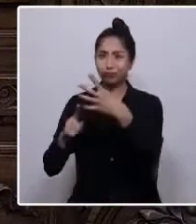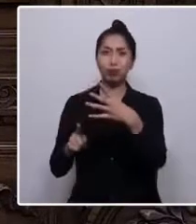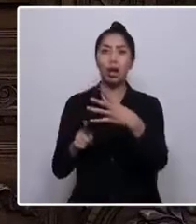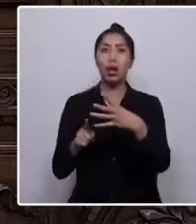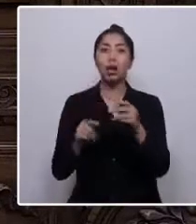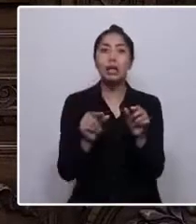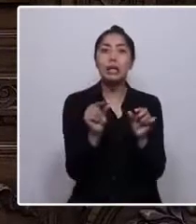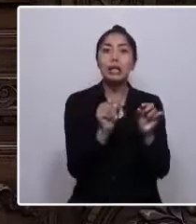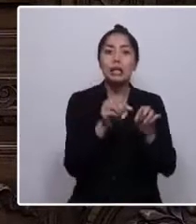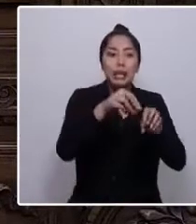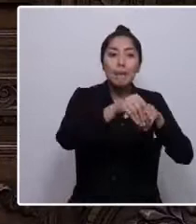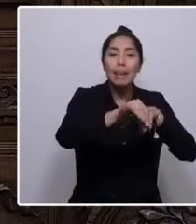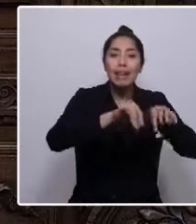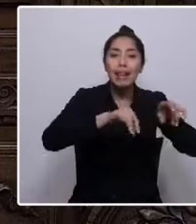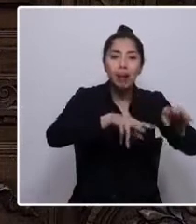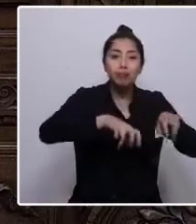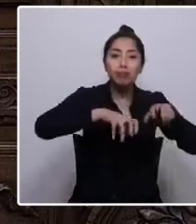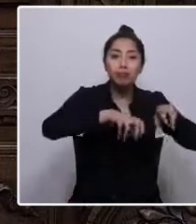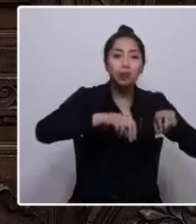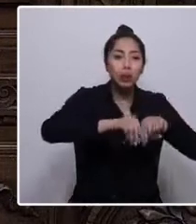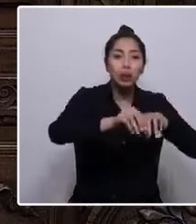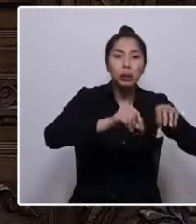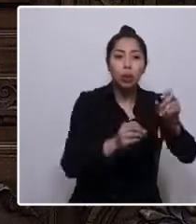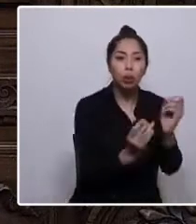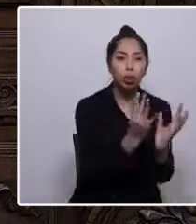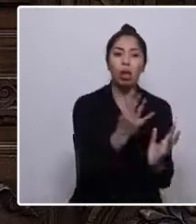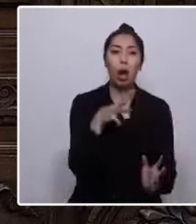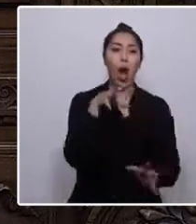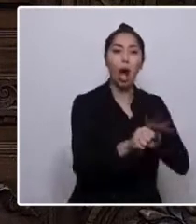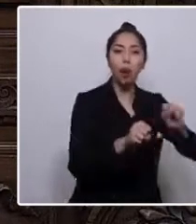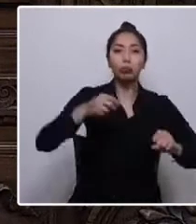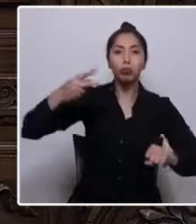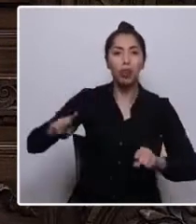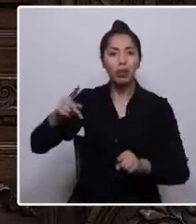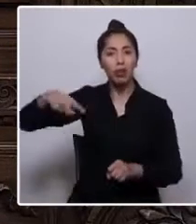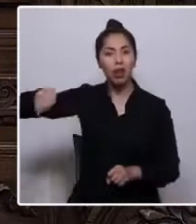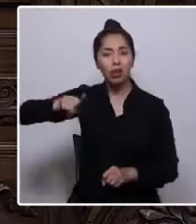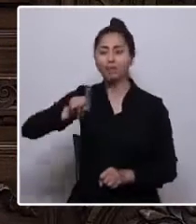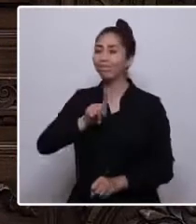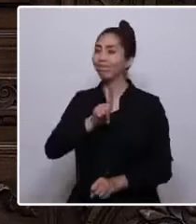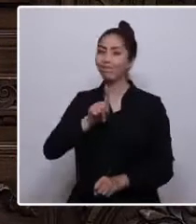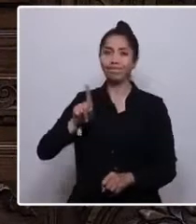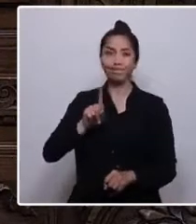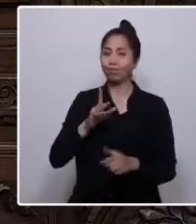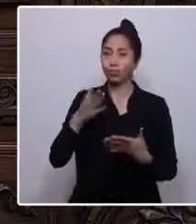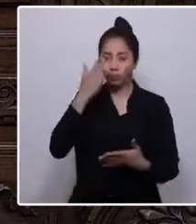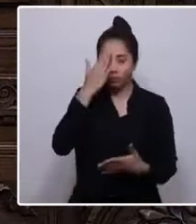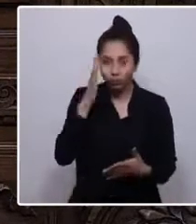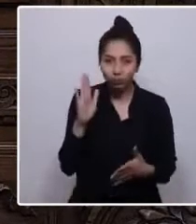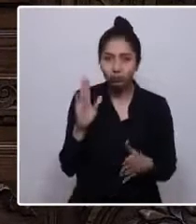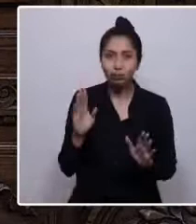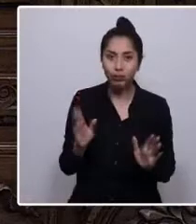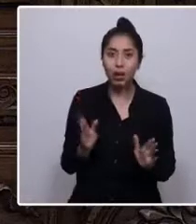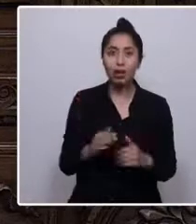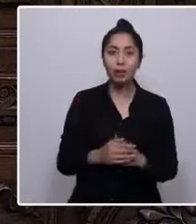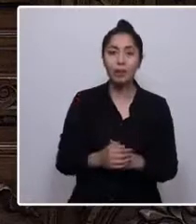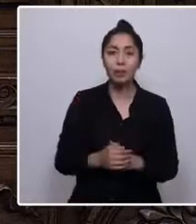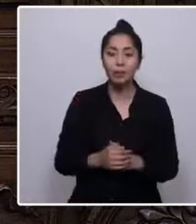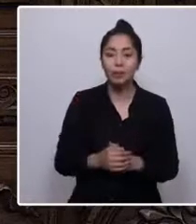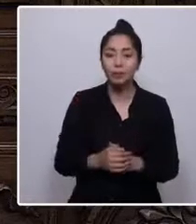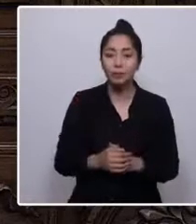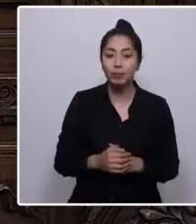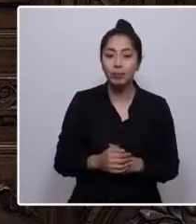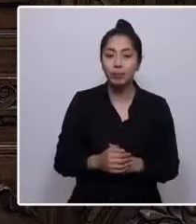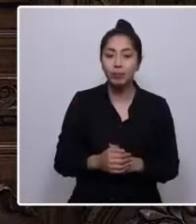producto más para el mercado especulador de los alimentos y no la función social que cumplen en la mantención y la reproducción de la vida. Pues